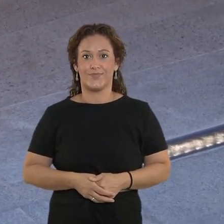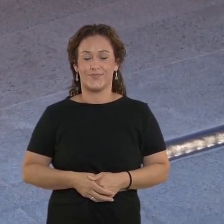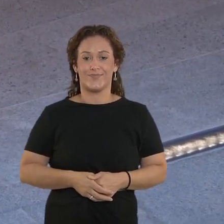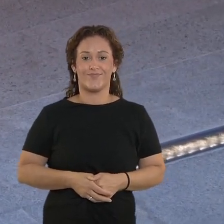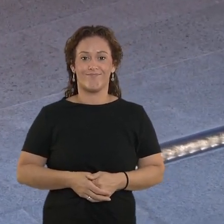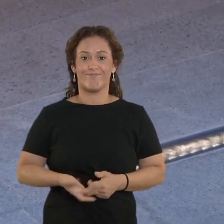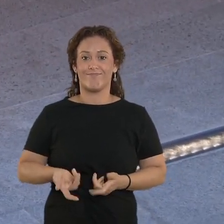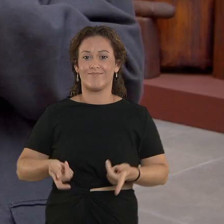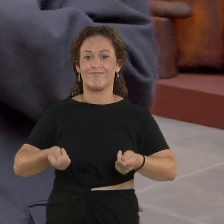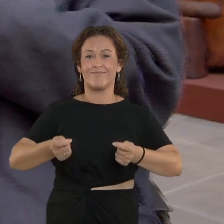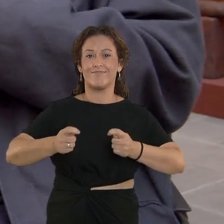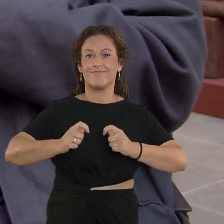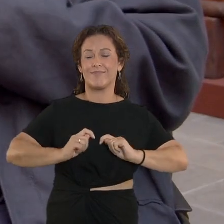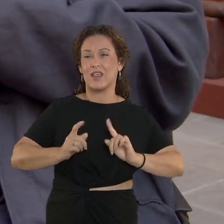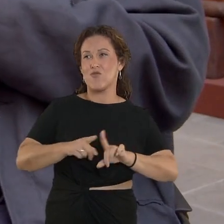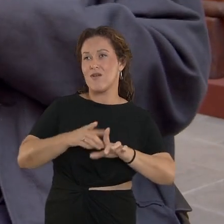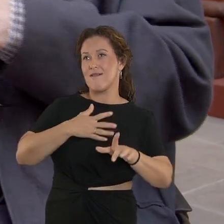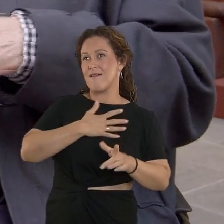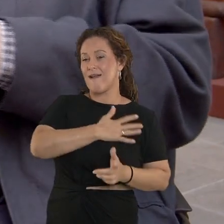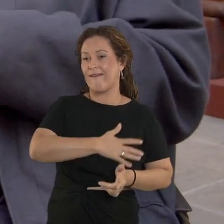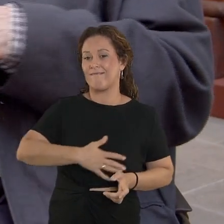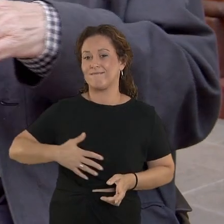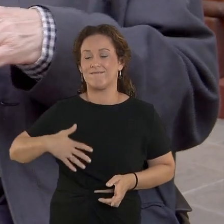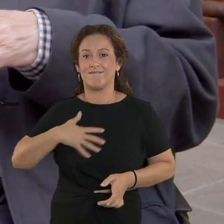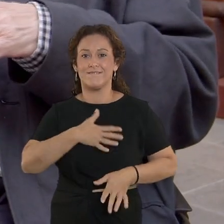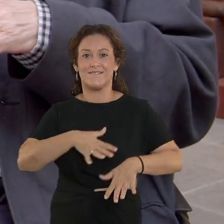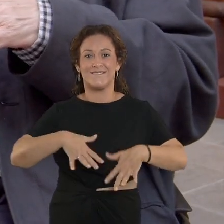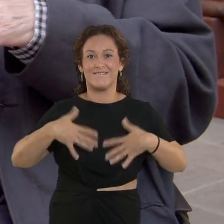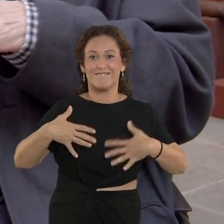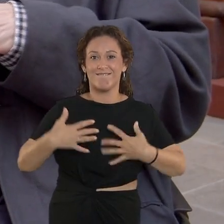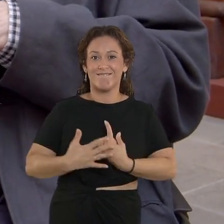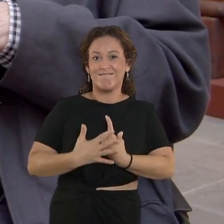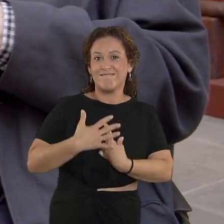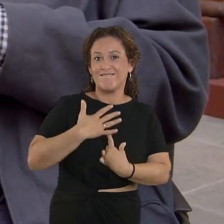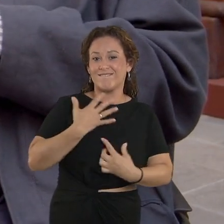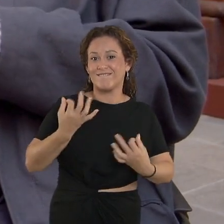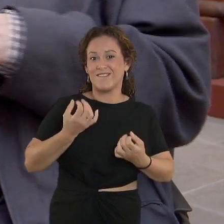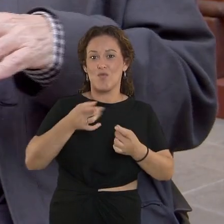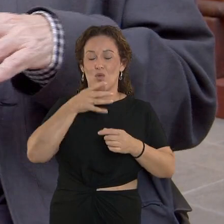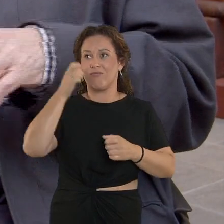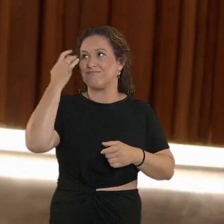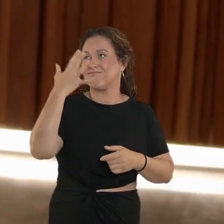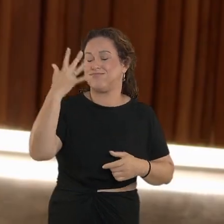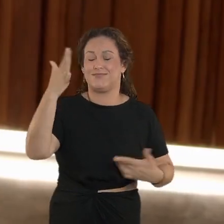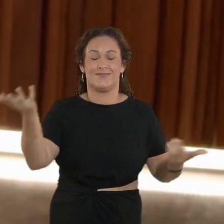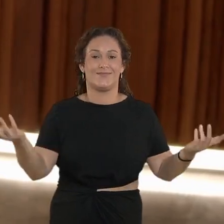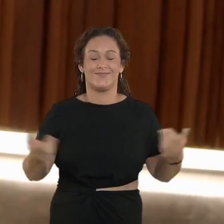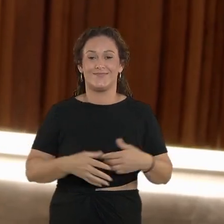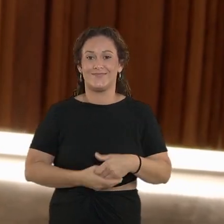Me da un placer y una alegría que son absolutamente inusitables.